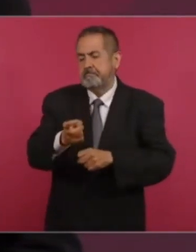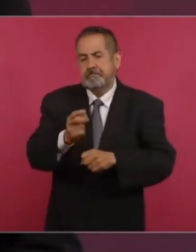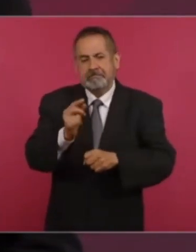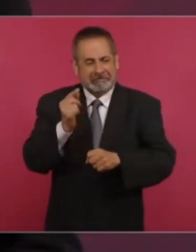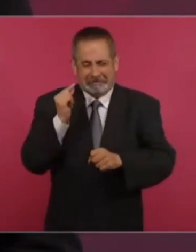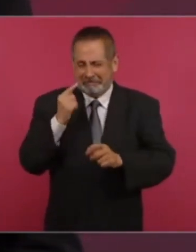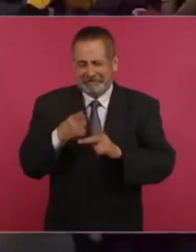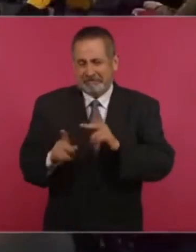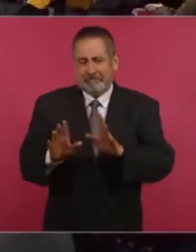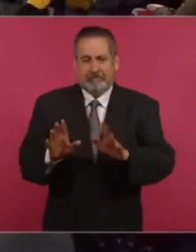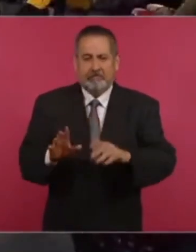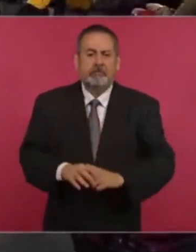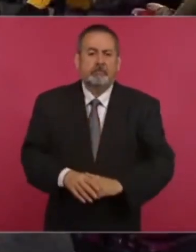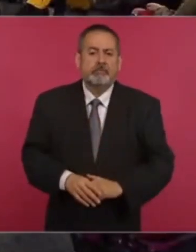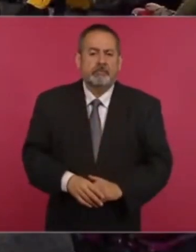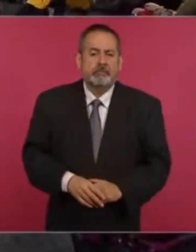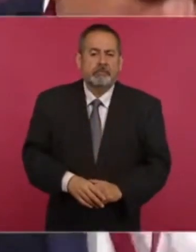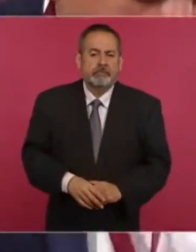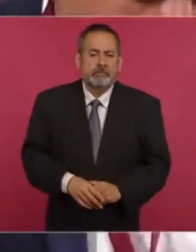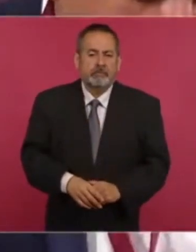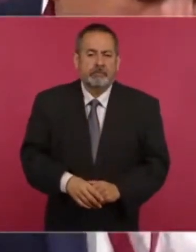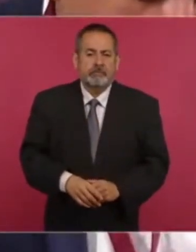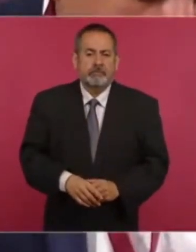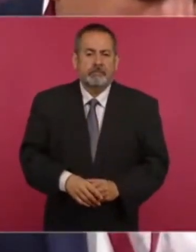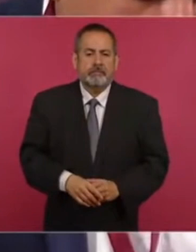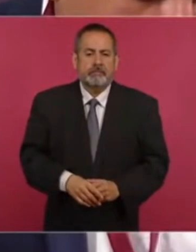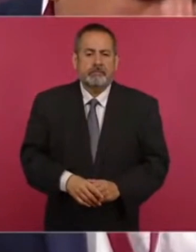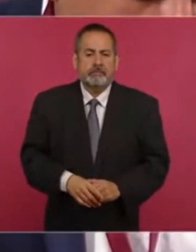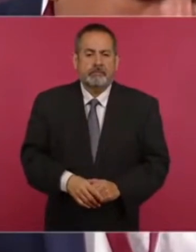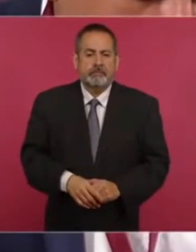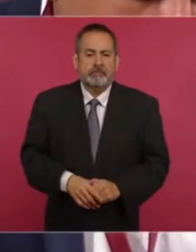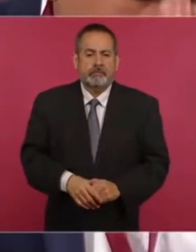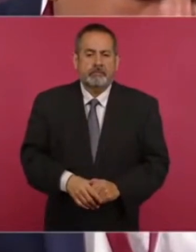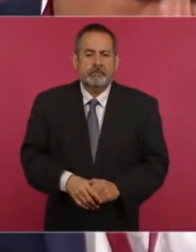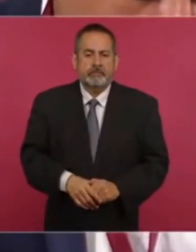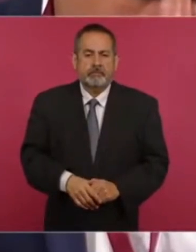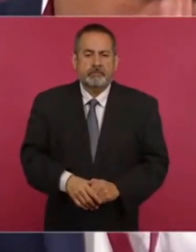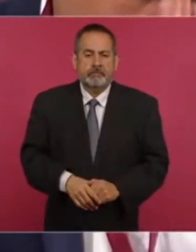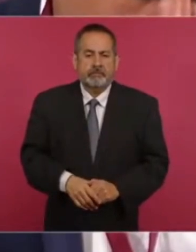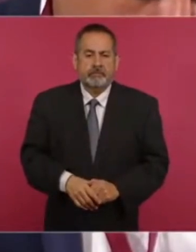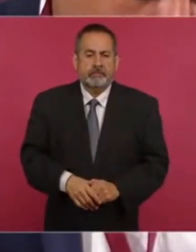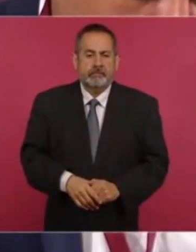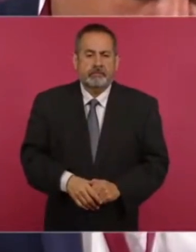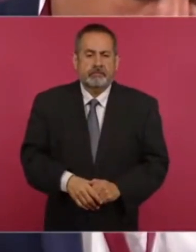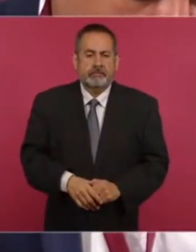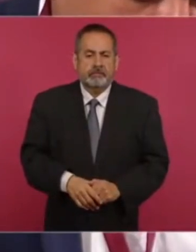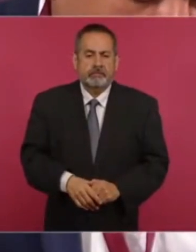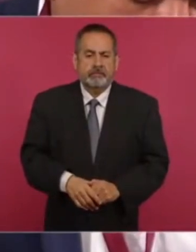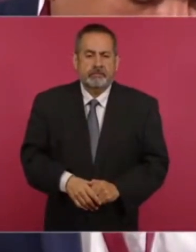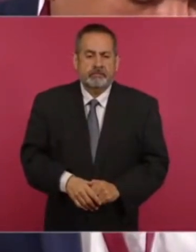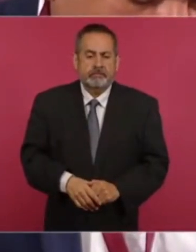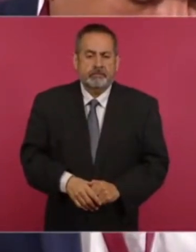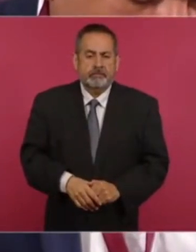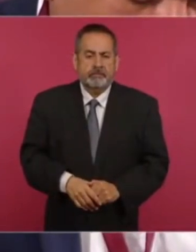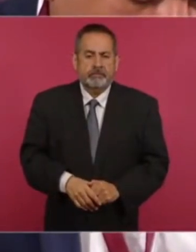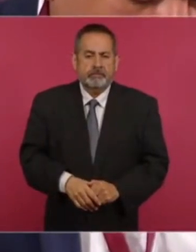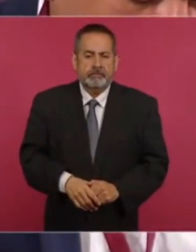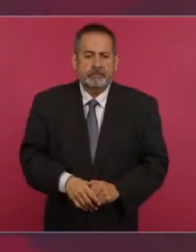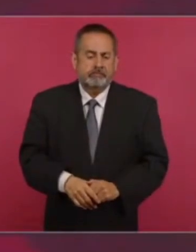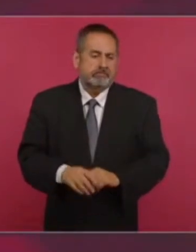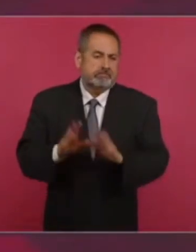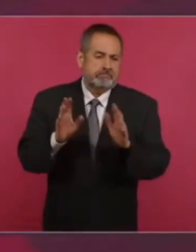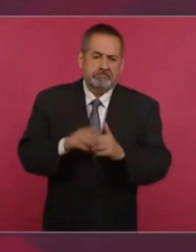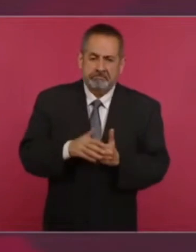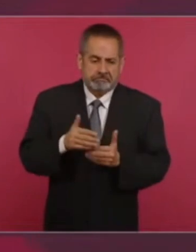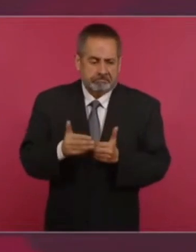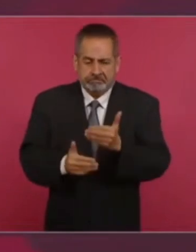¿Se va a contar la máscara de que se despasó en los tiempos y no cumplió? Bueno, pues que no